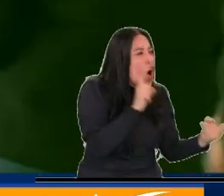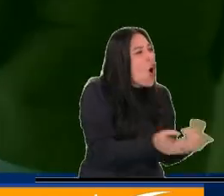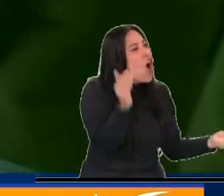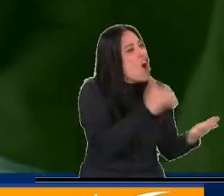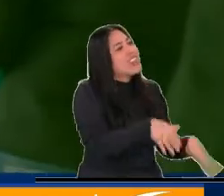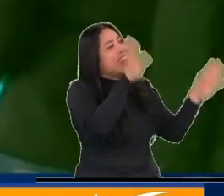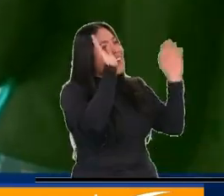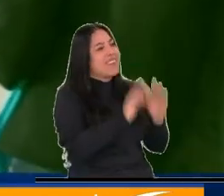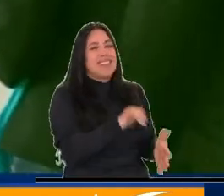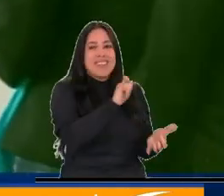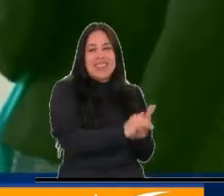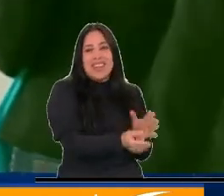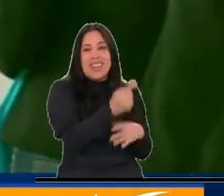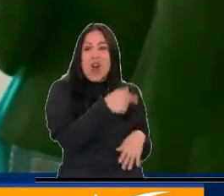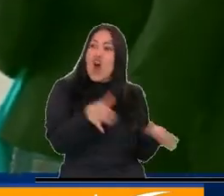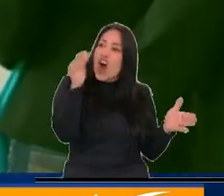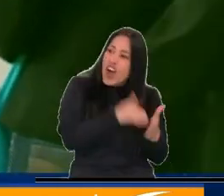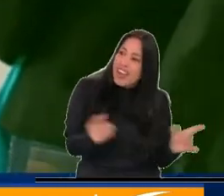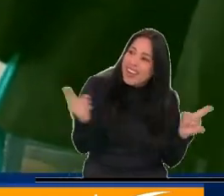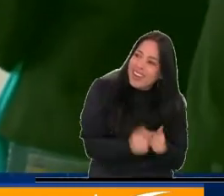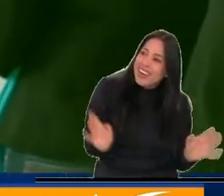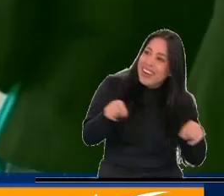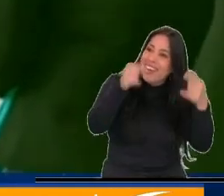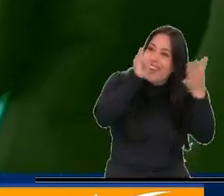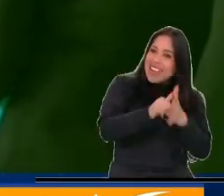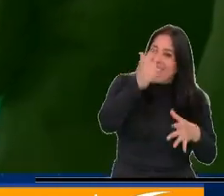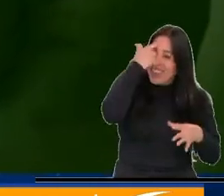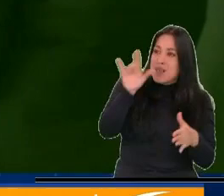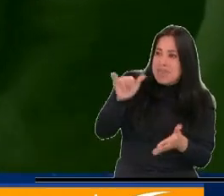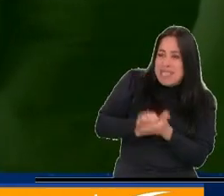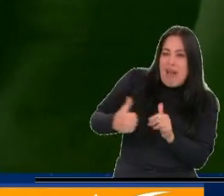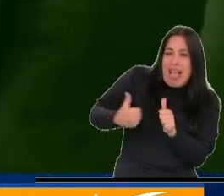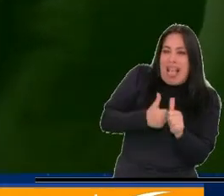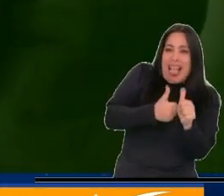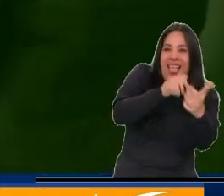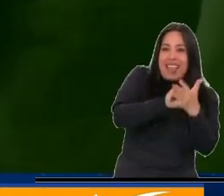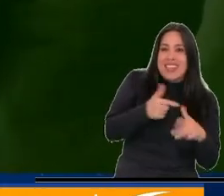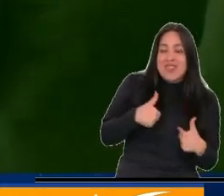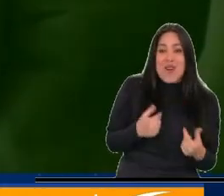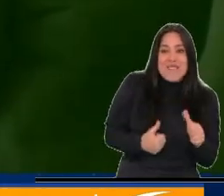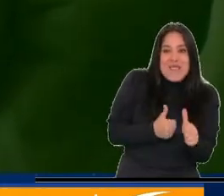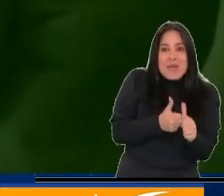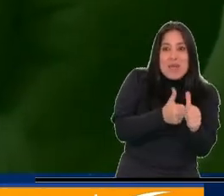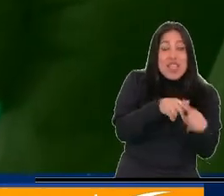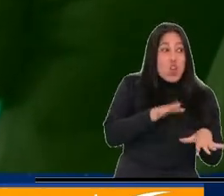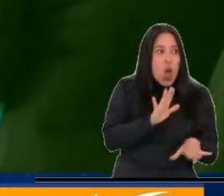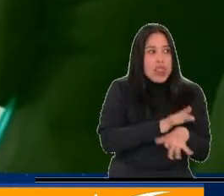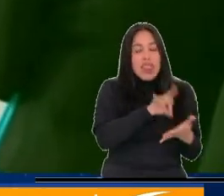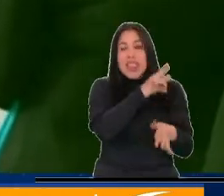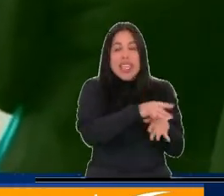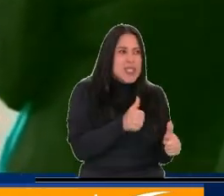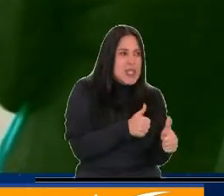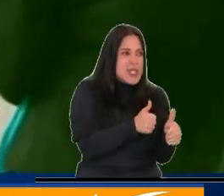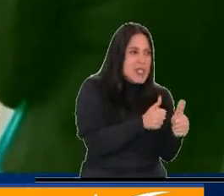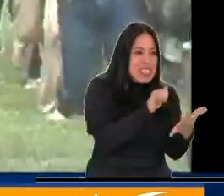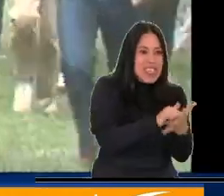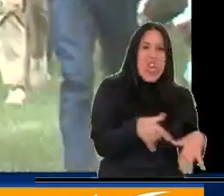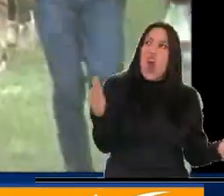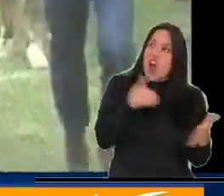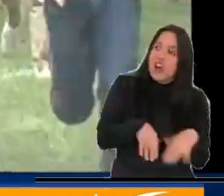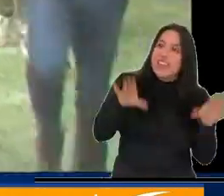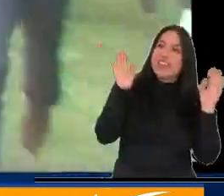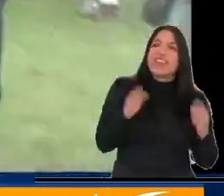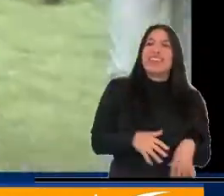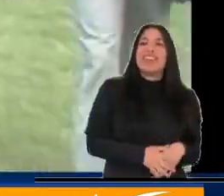o sea, como quien dice, otra vez el dolor de cabeza, porque yo era un jugador que no lo dejaba, y por favor,